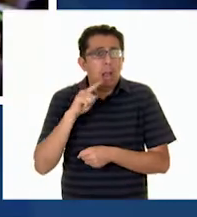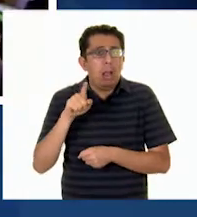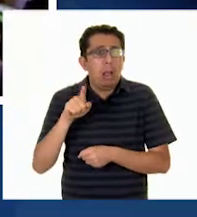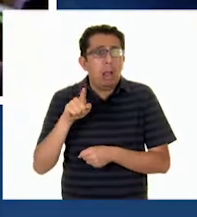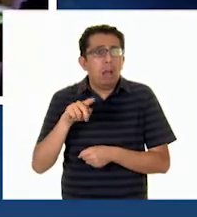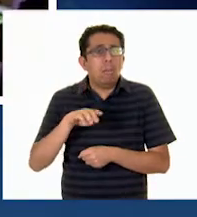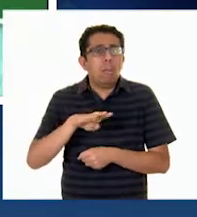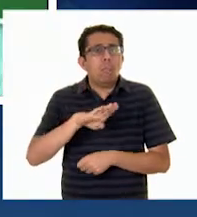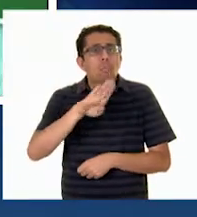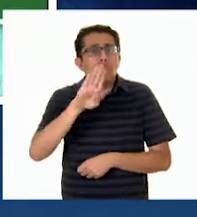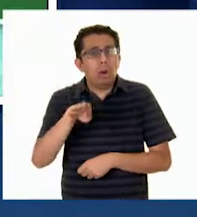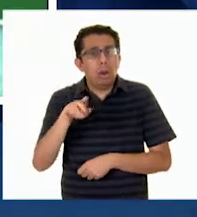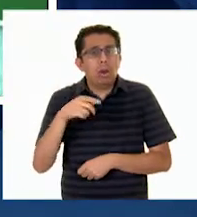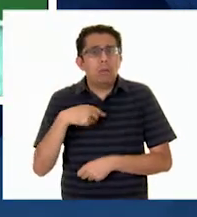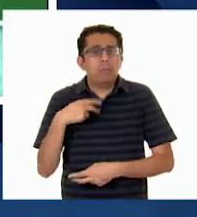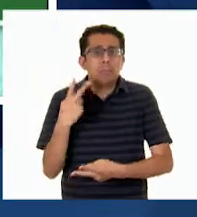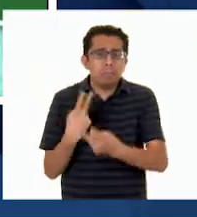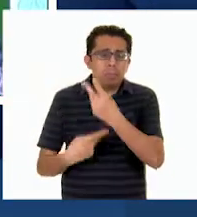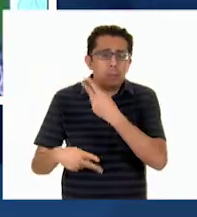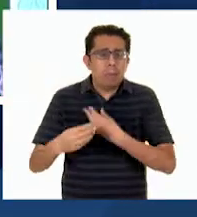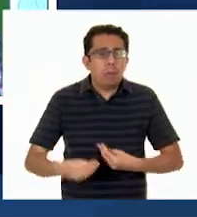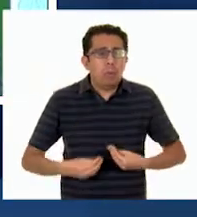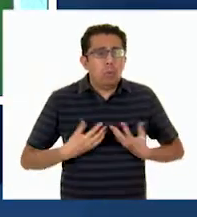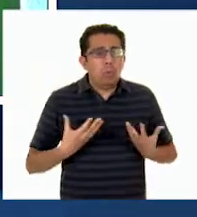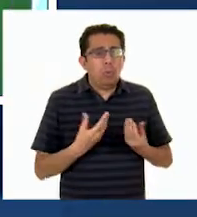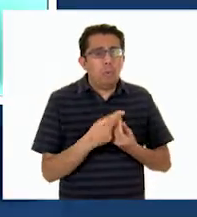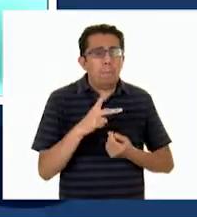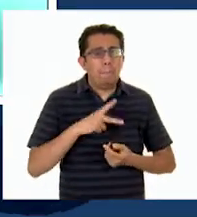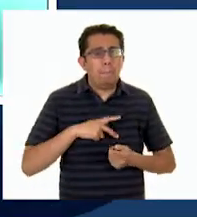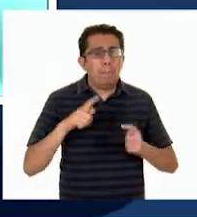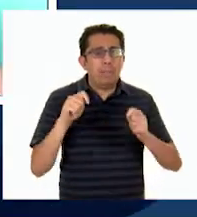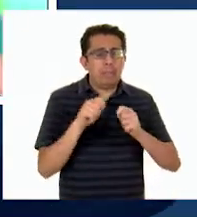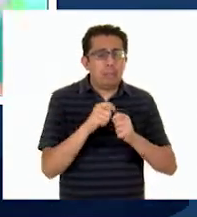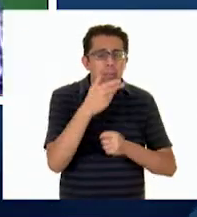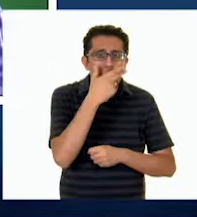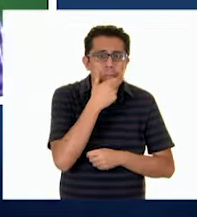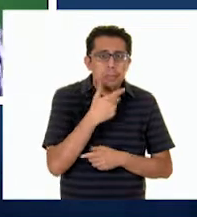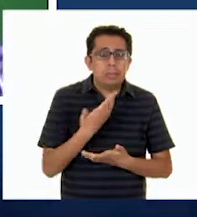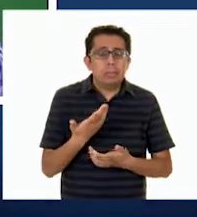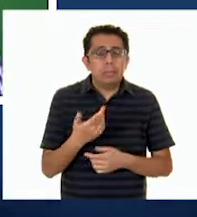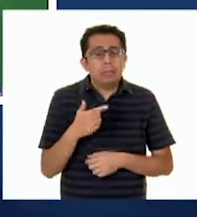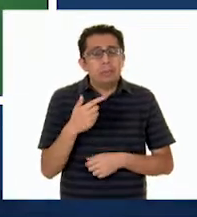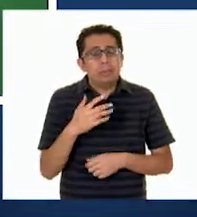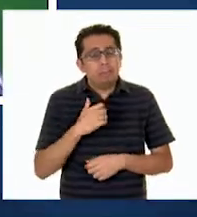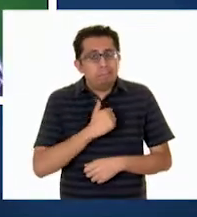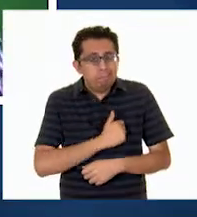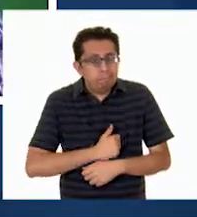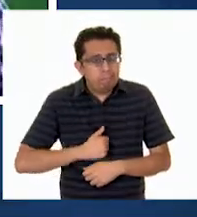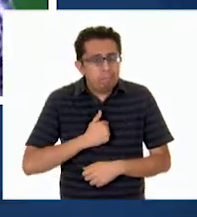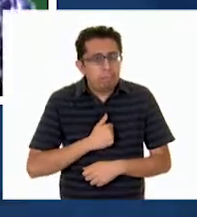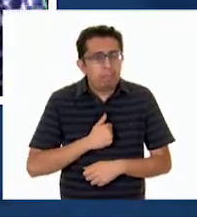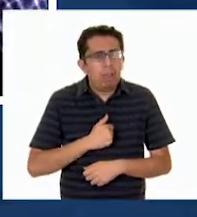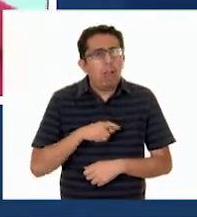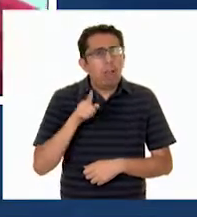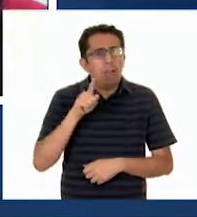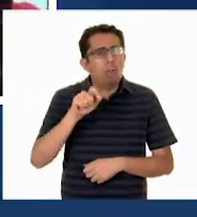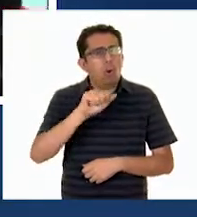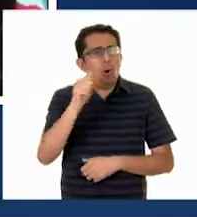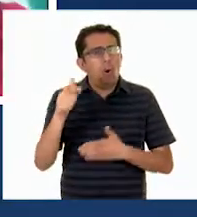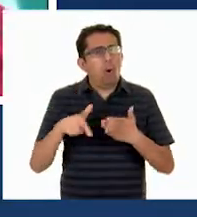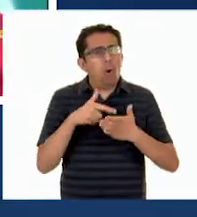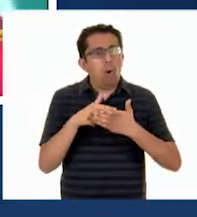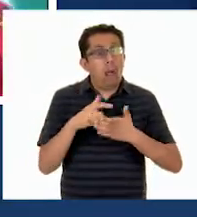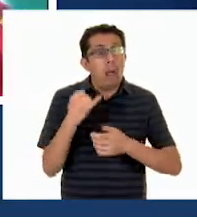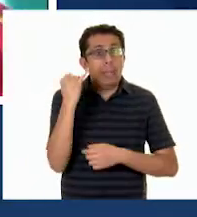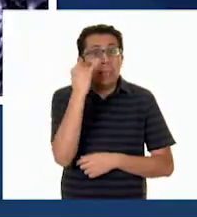Y me vine a vivir acá con mi tío Aldo. Qué pena lo de tu abuelita. Oye, pero hasta donde sé, allá donde vivías habla